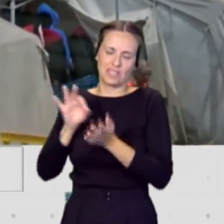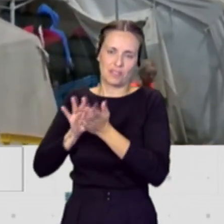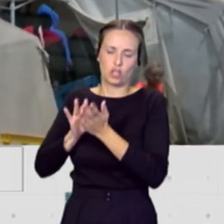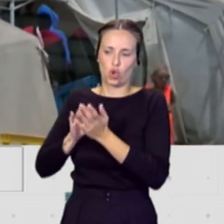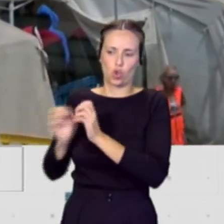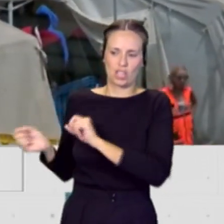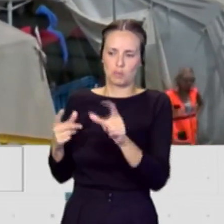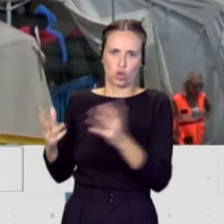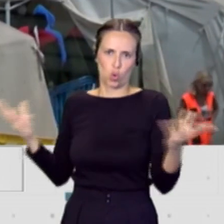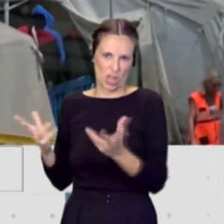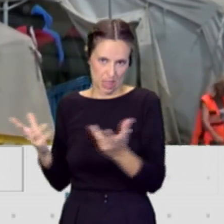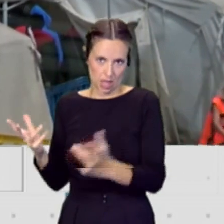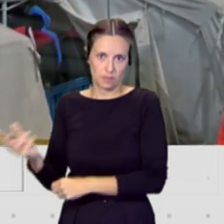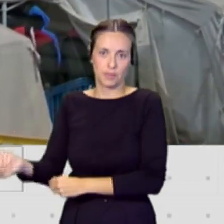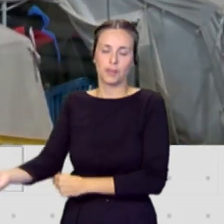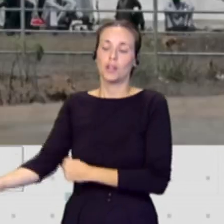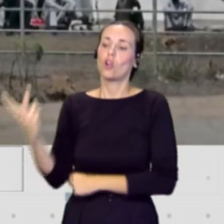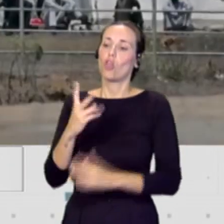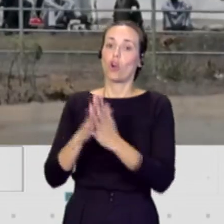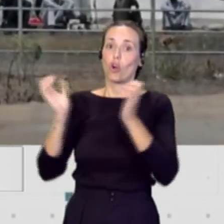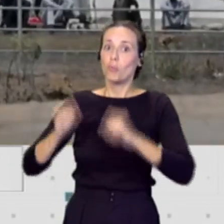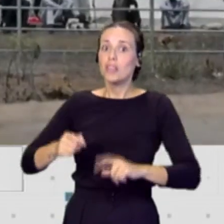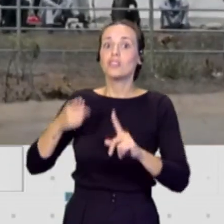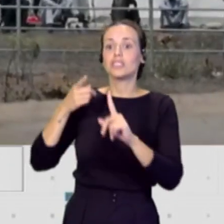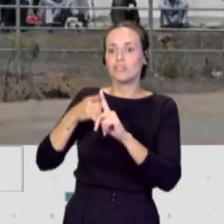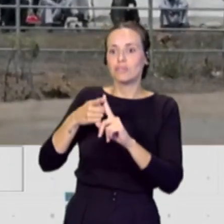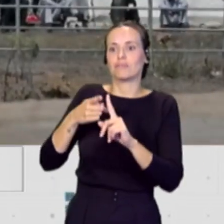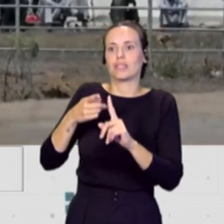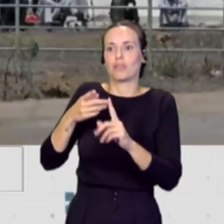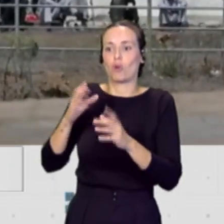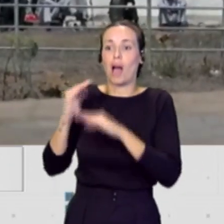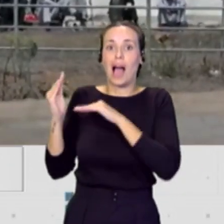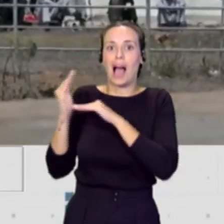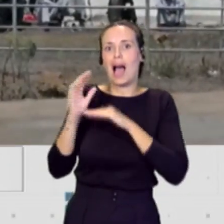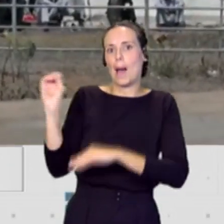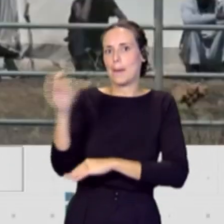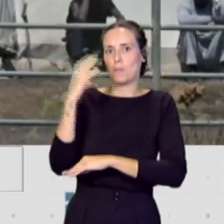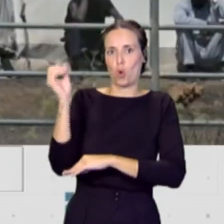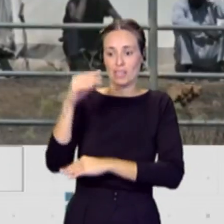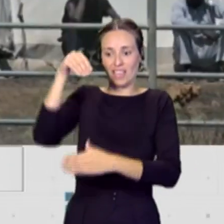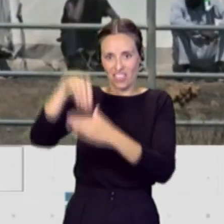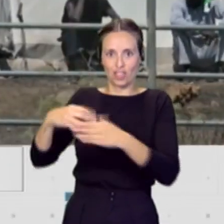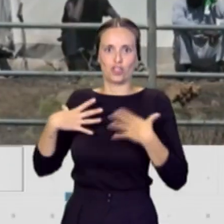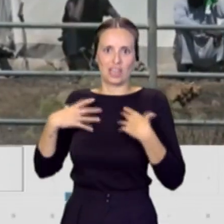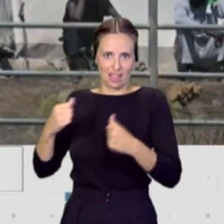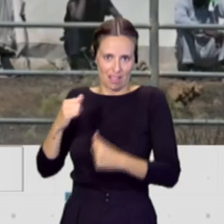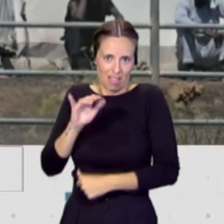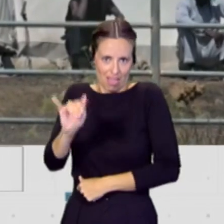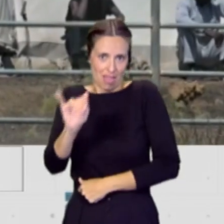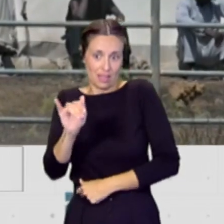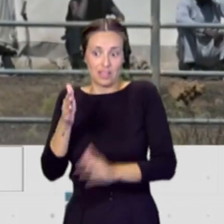nos ha provisto de una ambulancia sanitarizada, la 7380, que se ha provisto, por tanto, de un